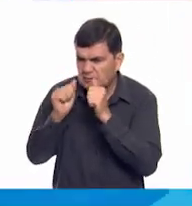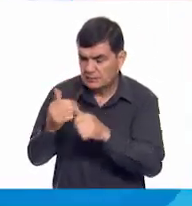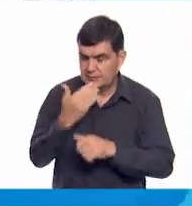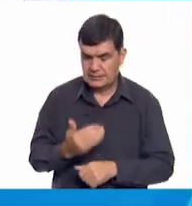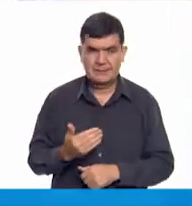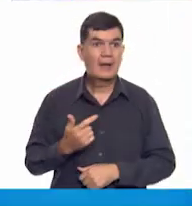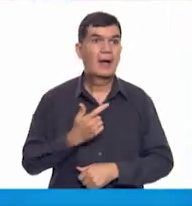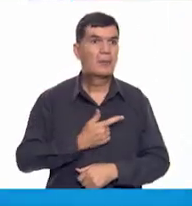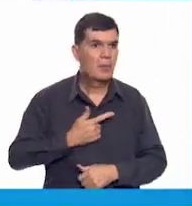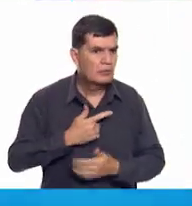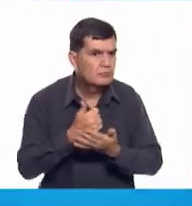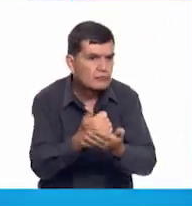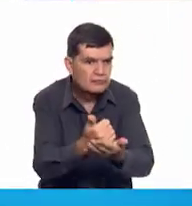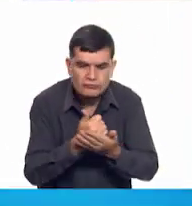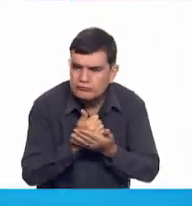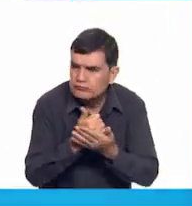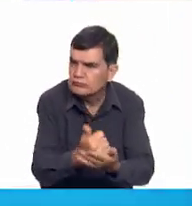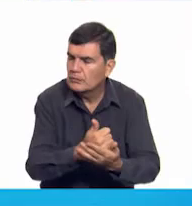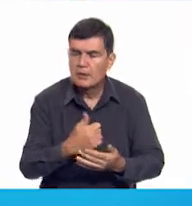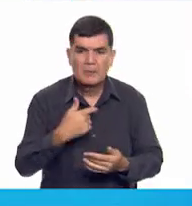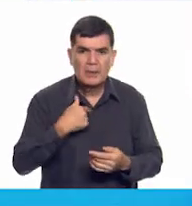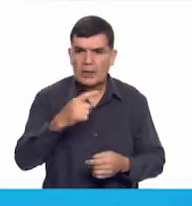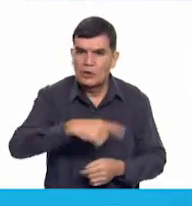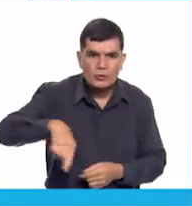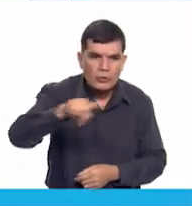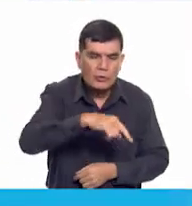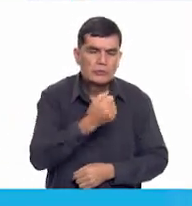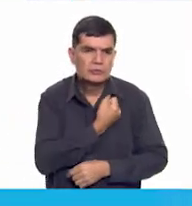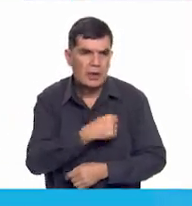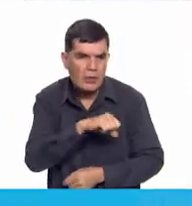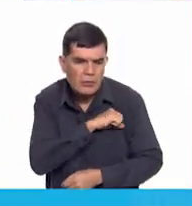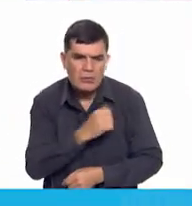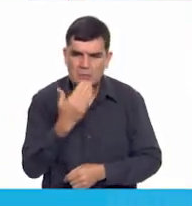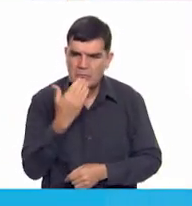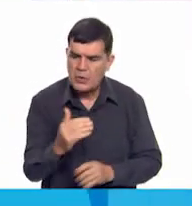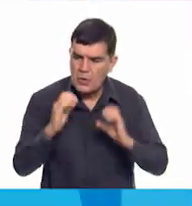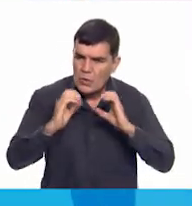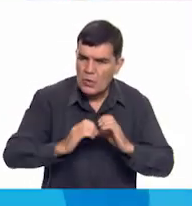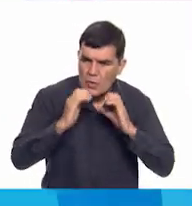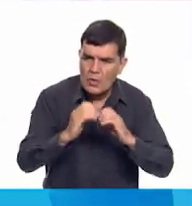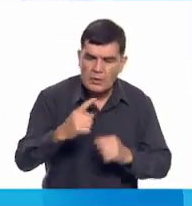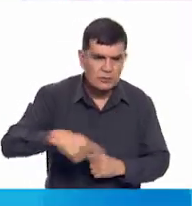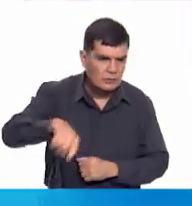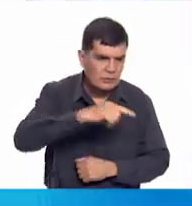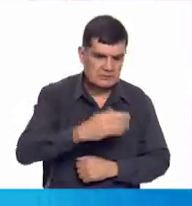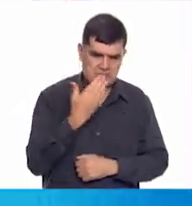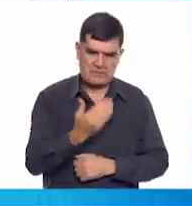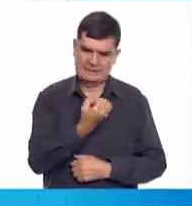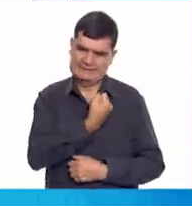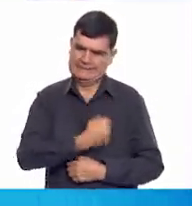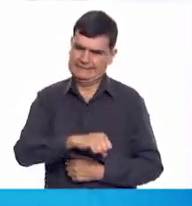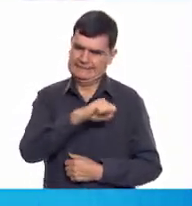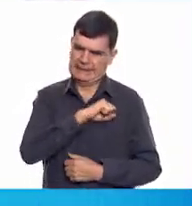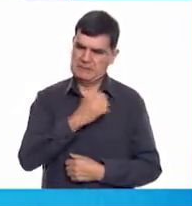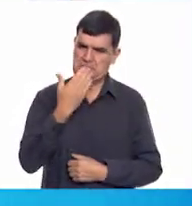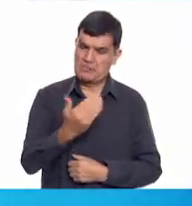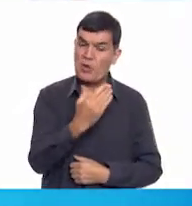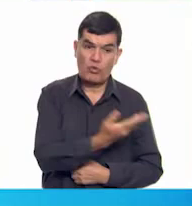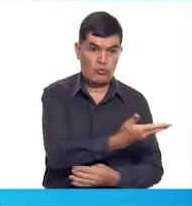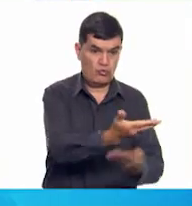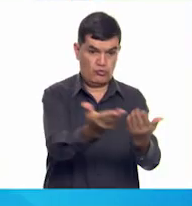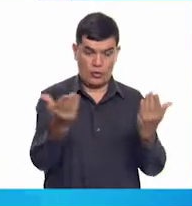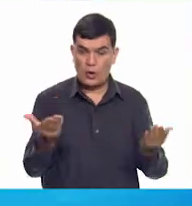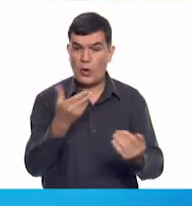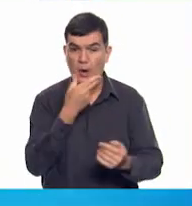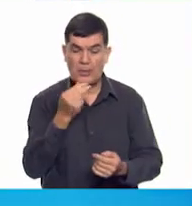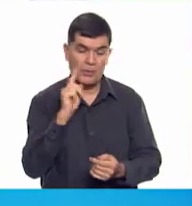Me gusta ayudarnos para que cuiden su salud y se mantengan saludables. Todos y todas ustedes son